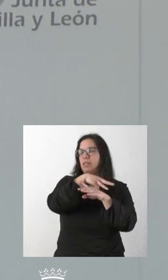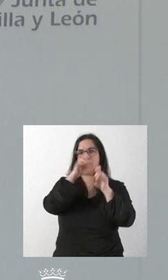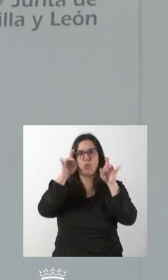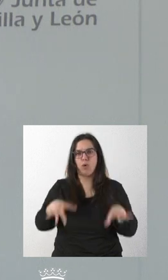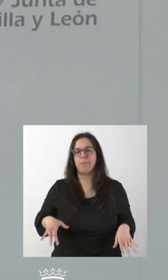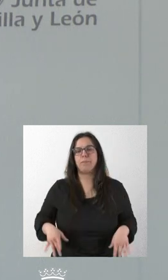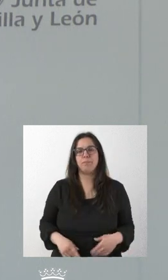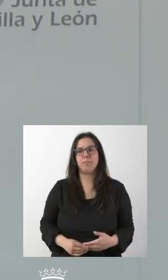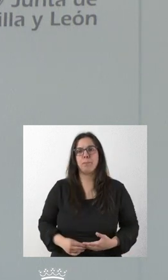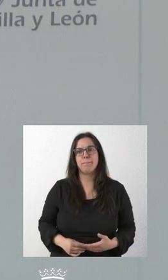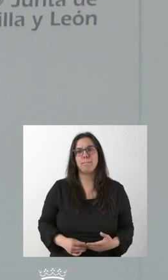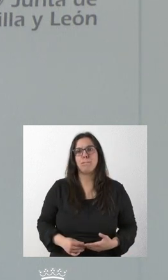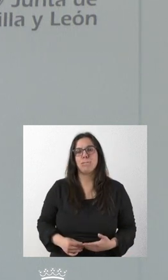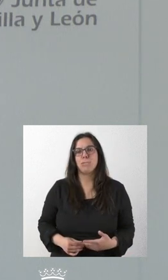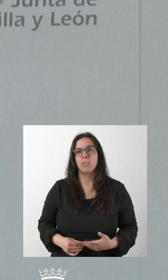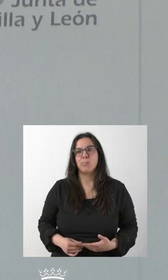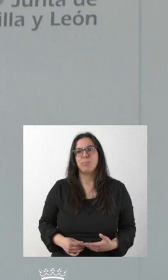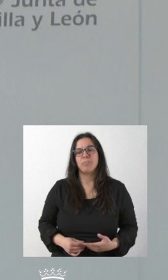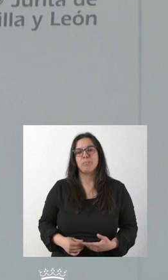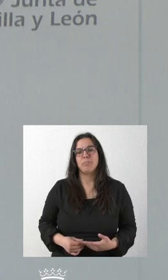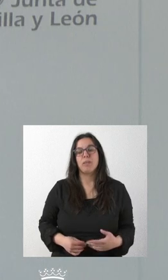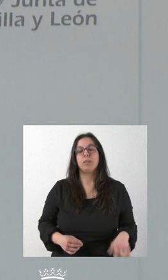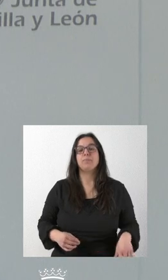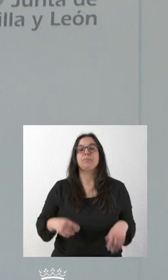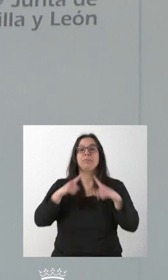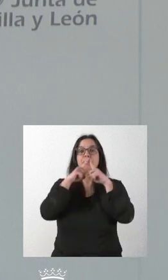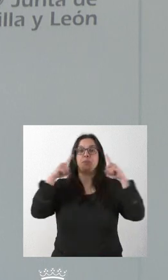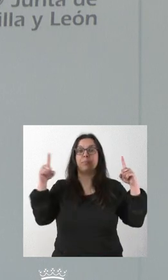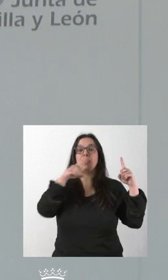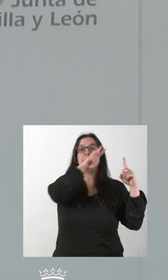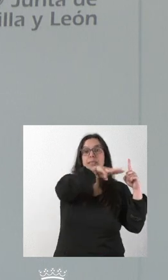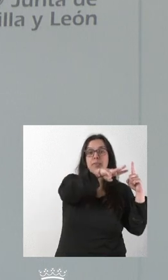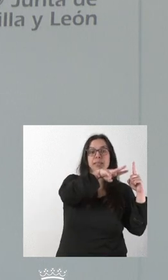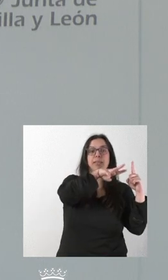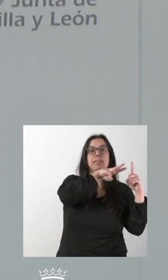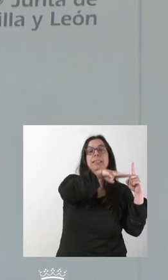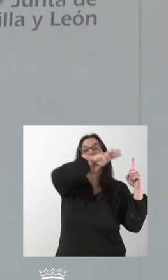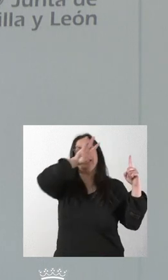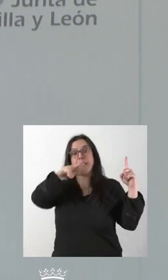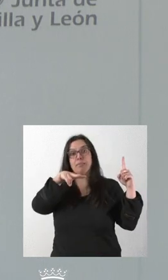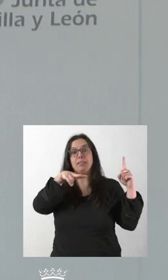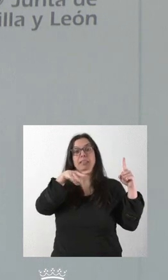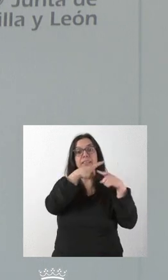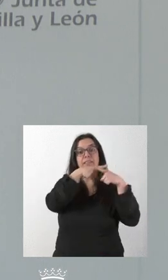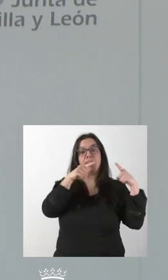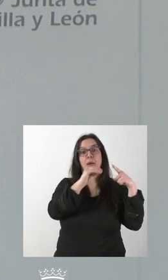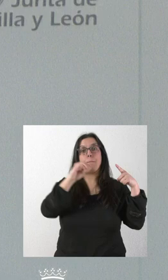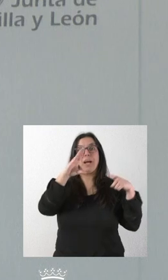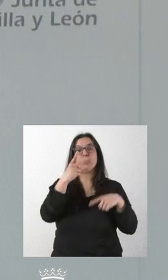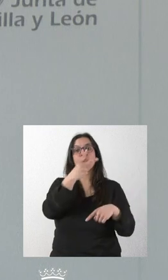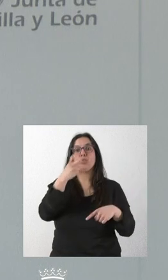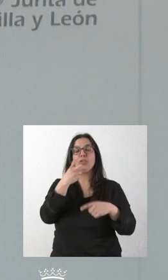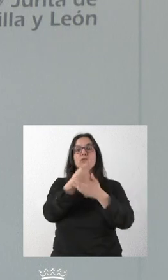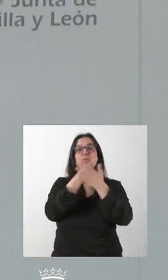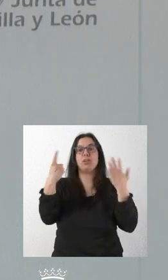ejercicio. De hecho, entre el primer trimestre y el segundo, la aportación asciende en conjunto a 218 millones